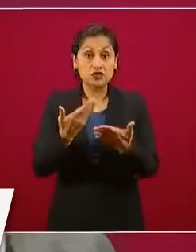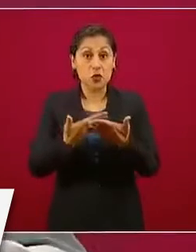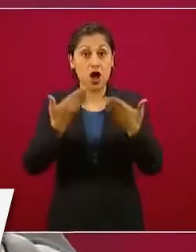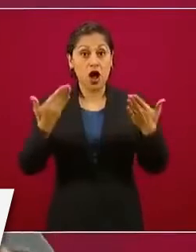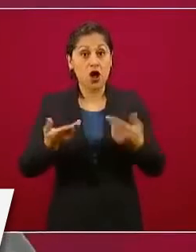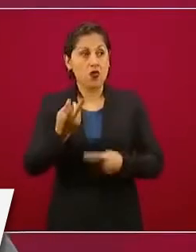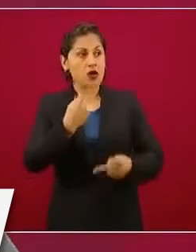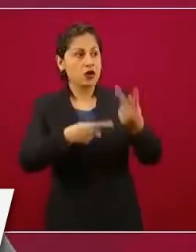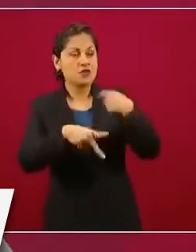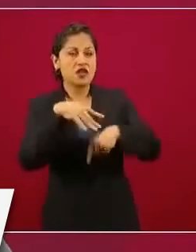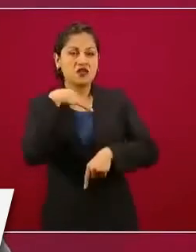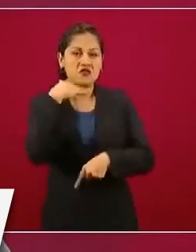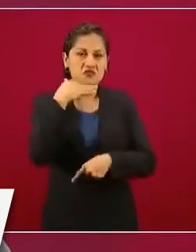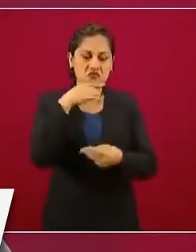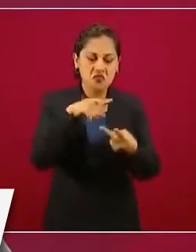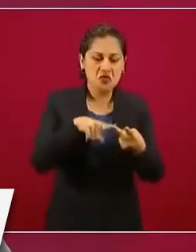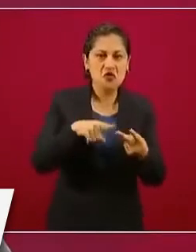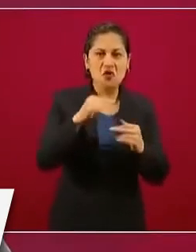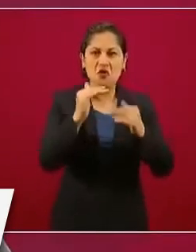hay violencia.